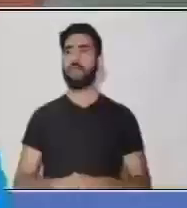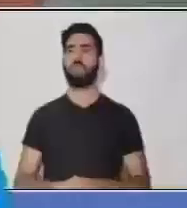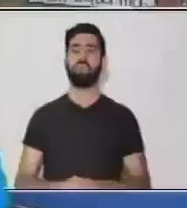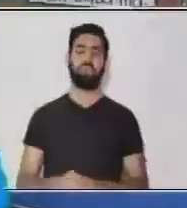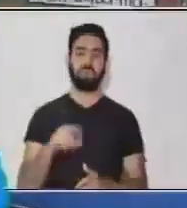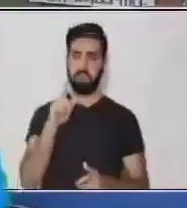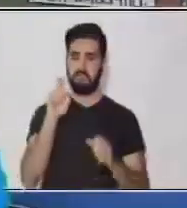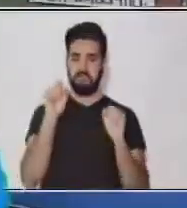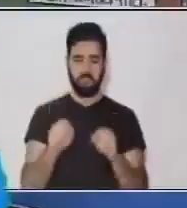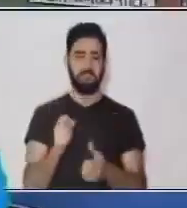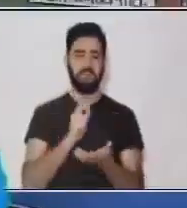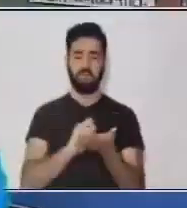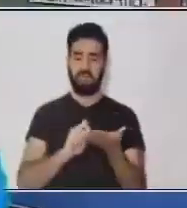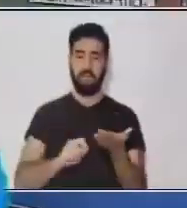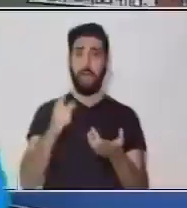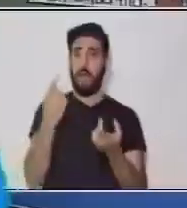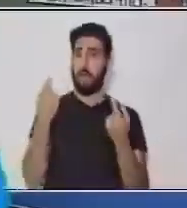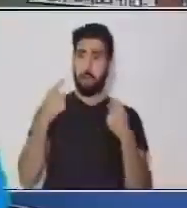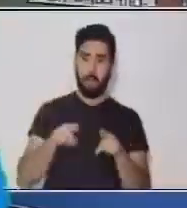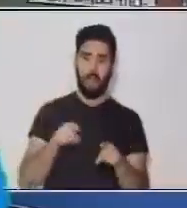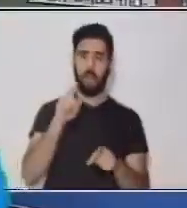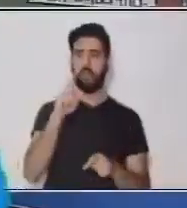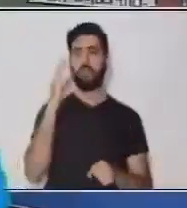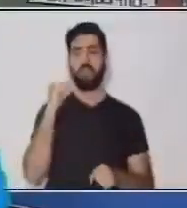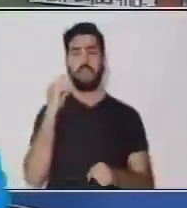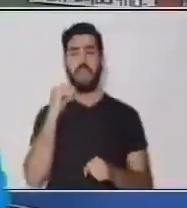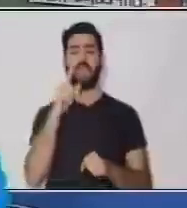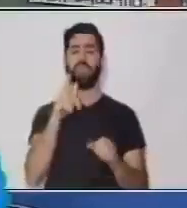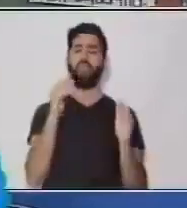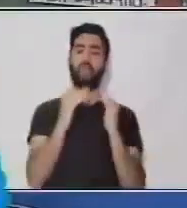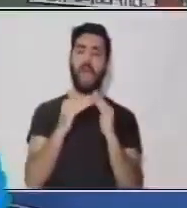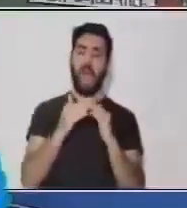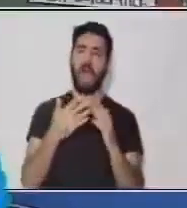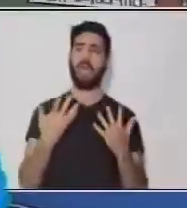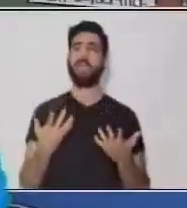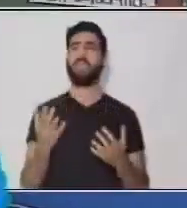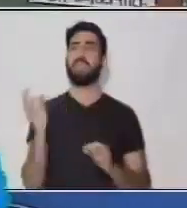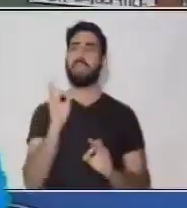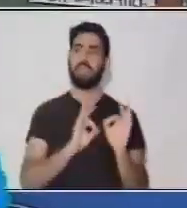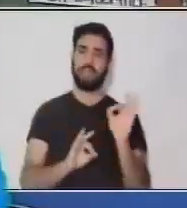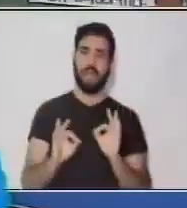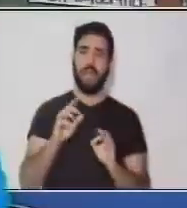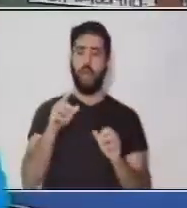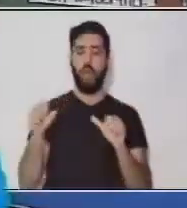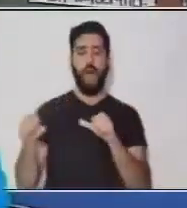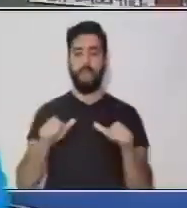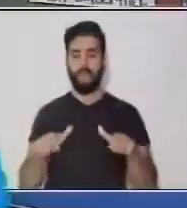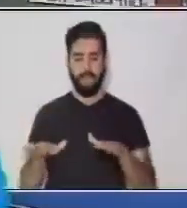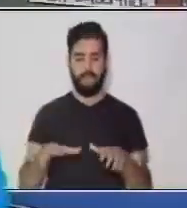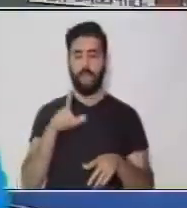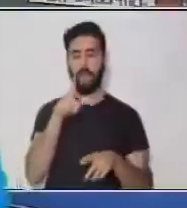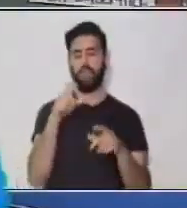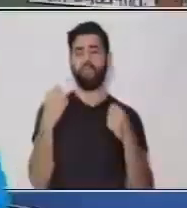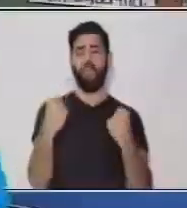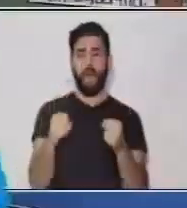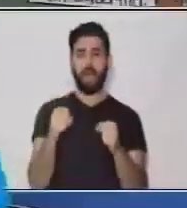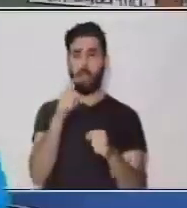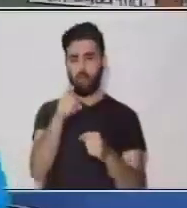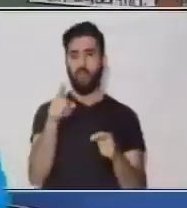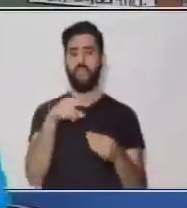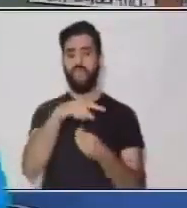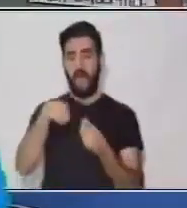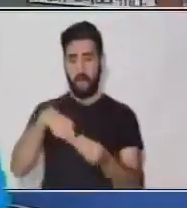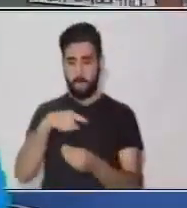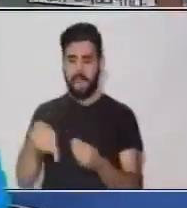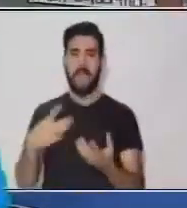escribir... De algo que te ha pasado... Estando en casa... Puedes escribir... De una actividad que hayas hecho con tu familia... O